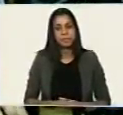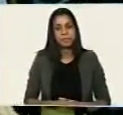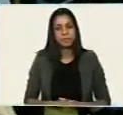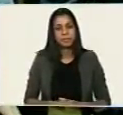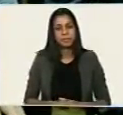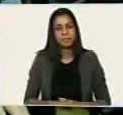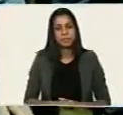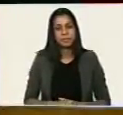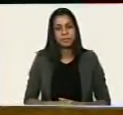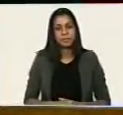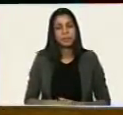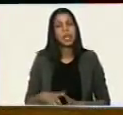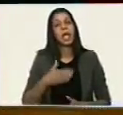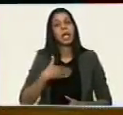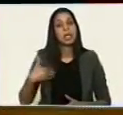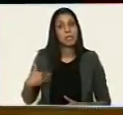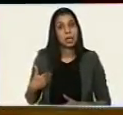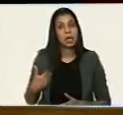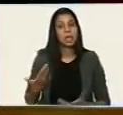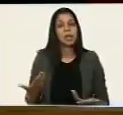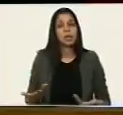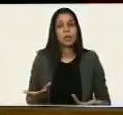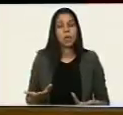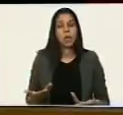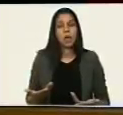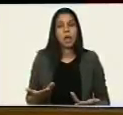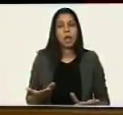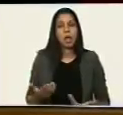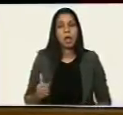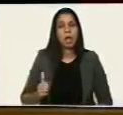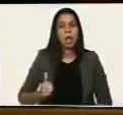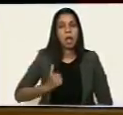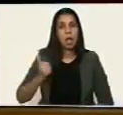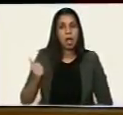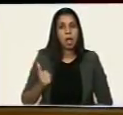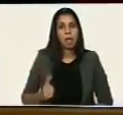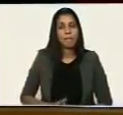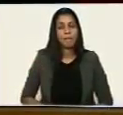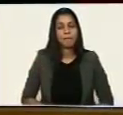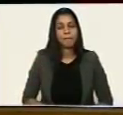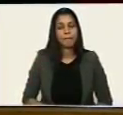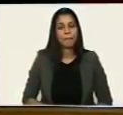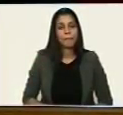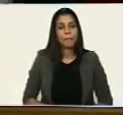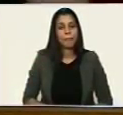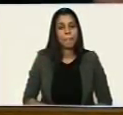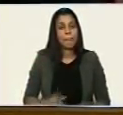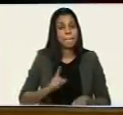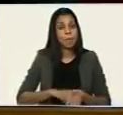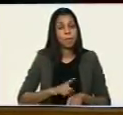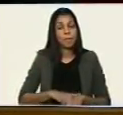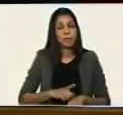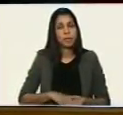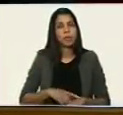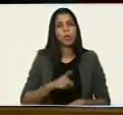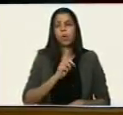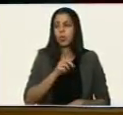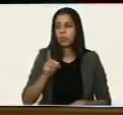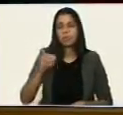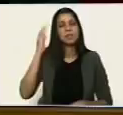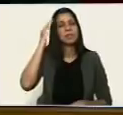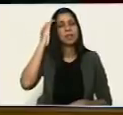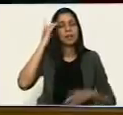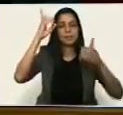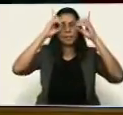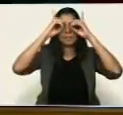Y quiero también aprovechar este momento, que ustedes saben que Delcy está al frente también de